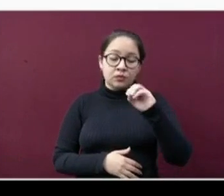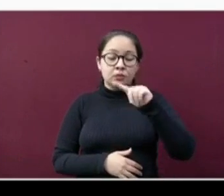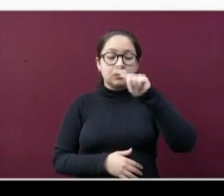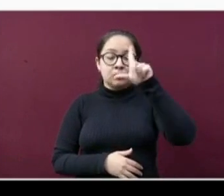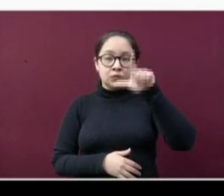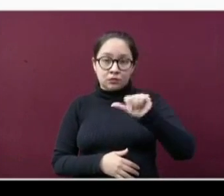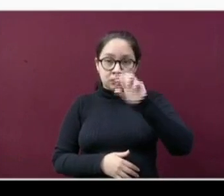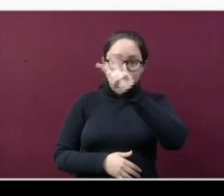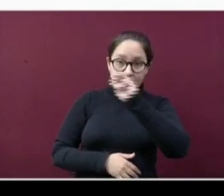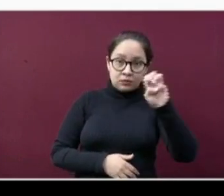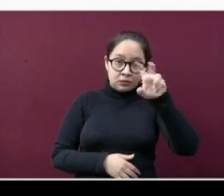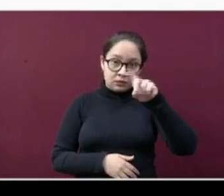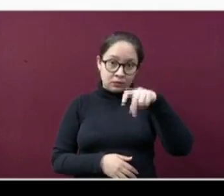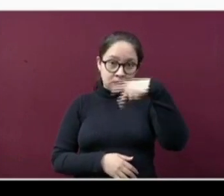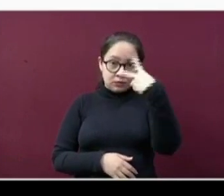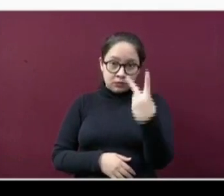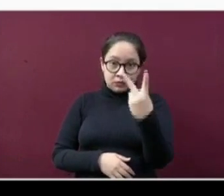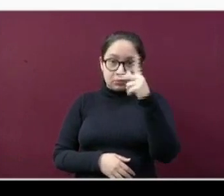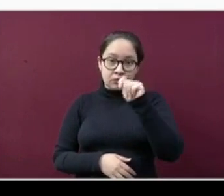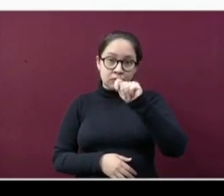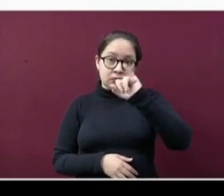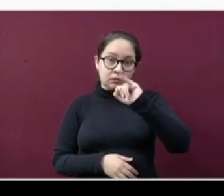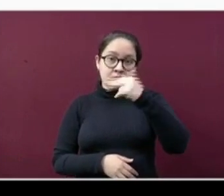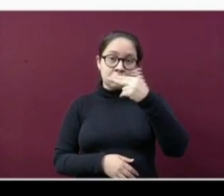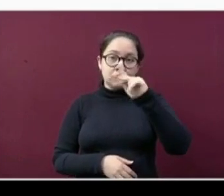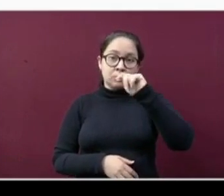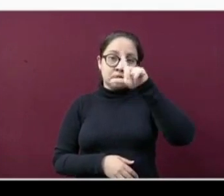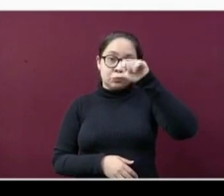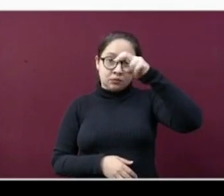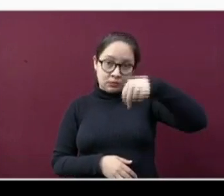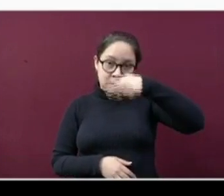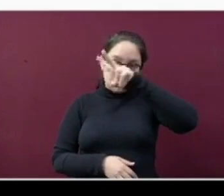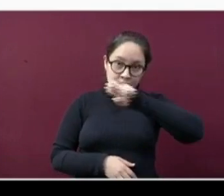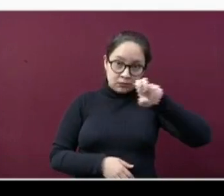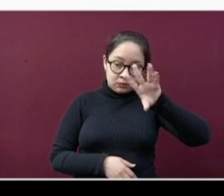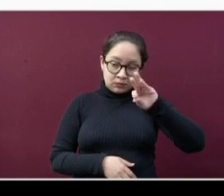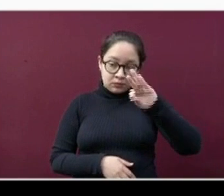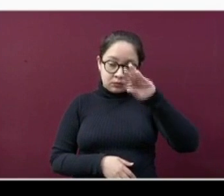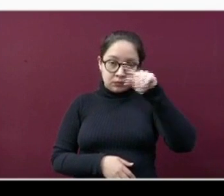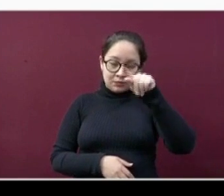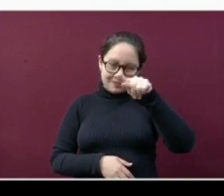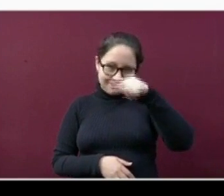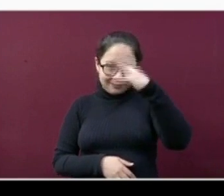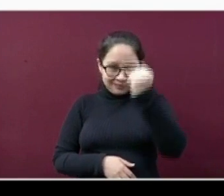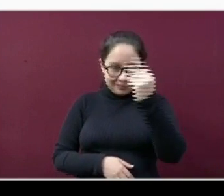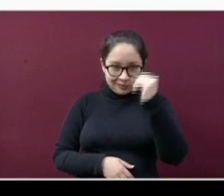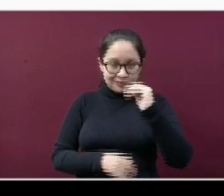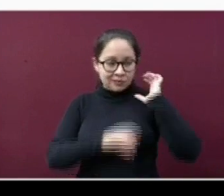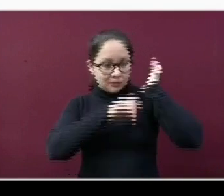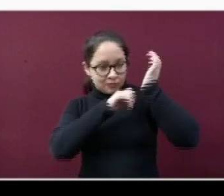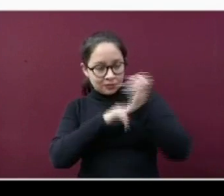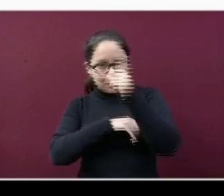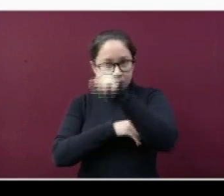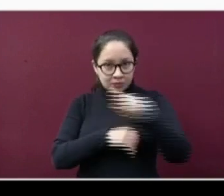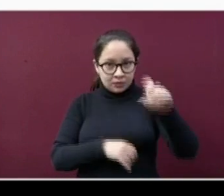332 y Tihuatlán 279, Álamo de Mapache